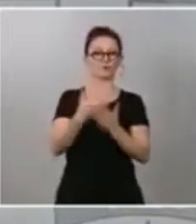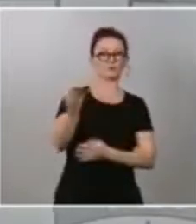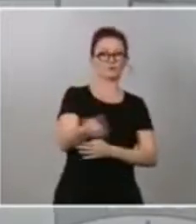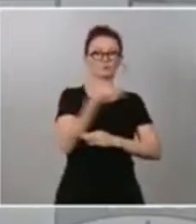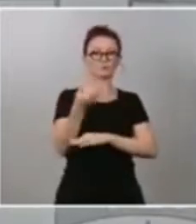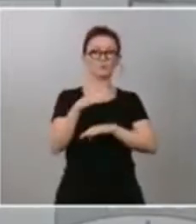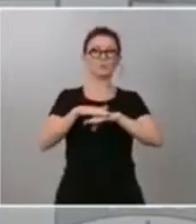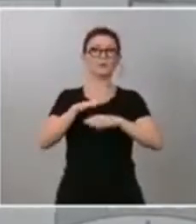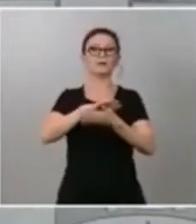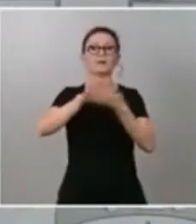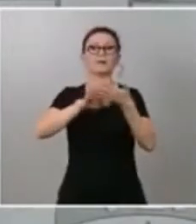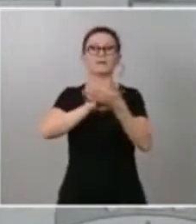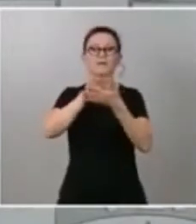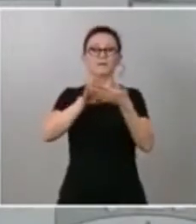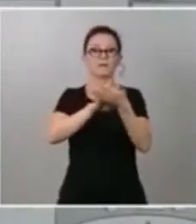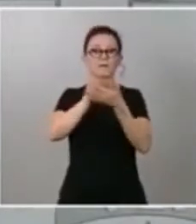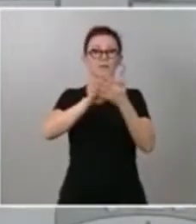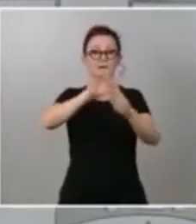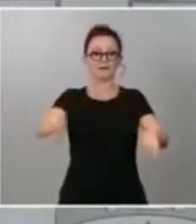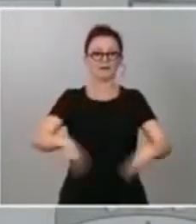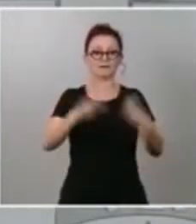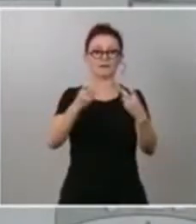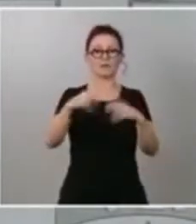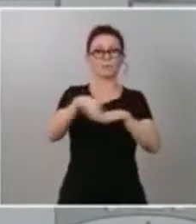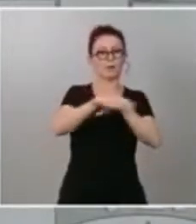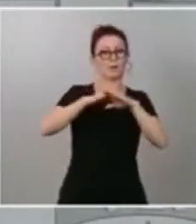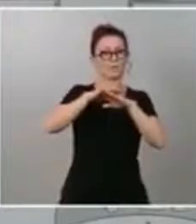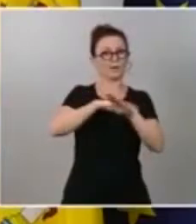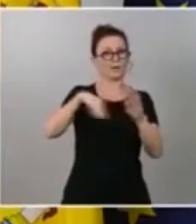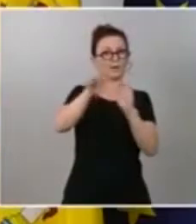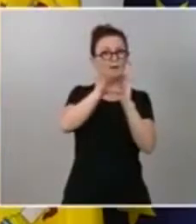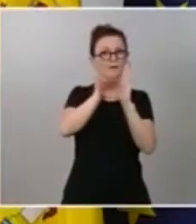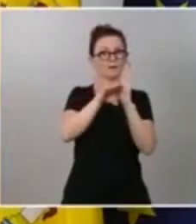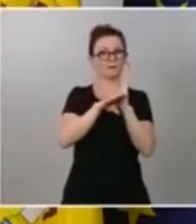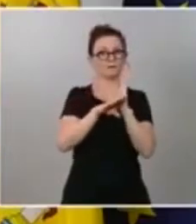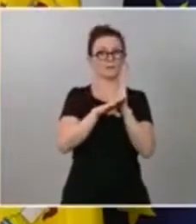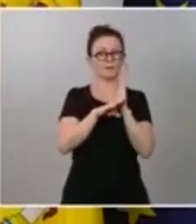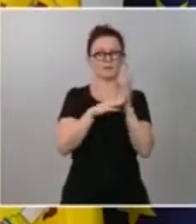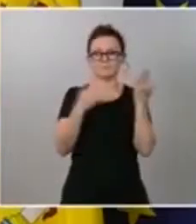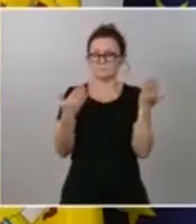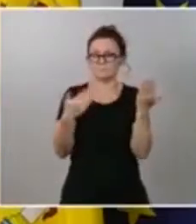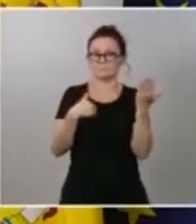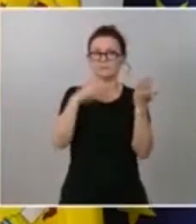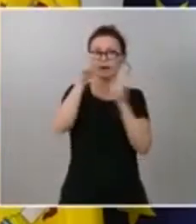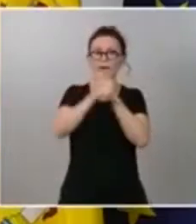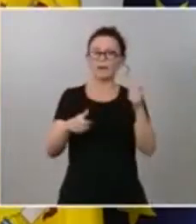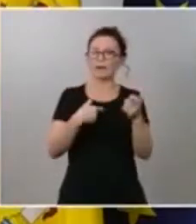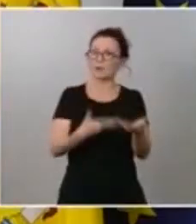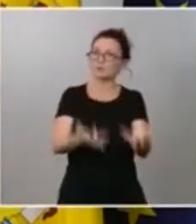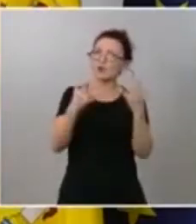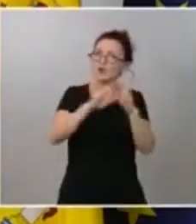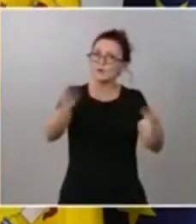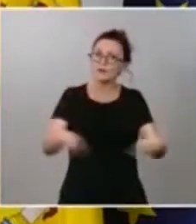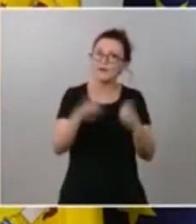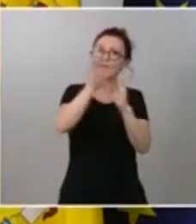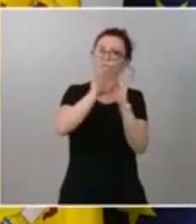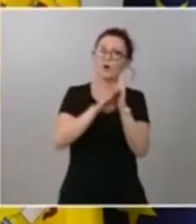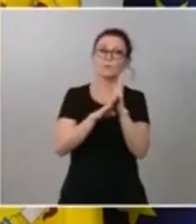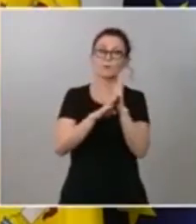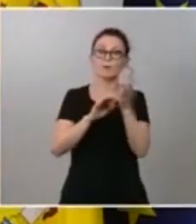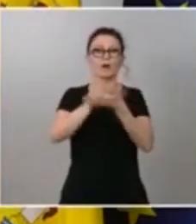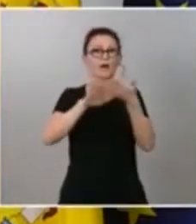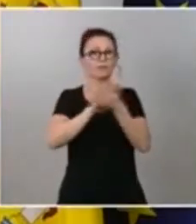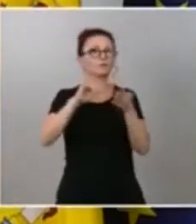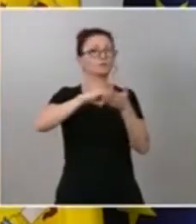necesaria reforma estructural mira que hay gente que le gustan las reformas estructurales pero cuando hablamos de la reforma del sistema fiscal que es una reforma